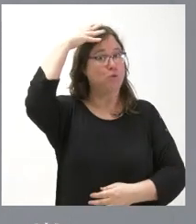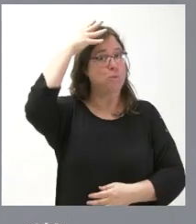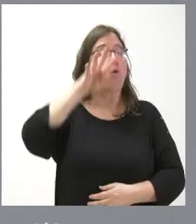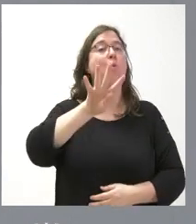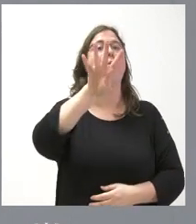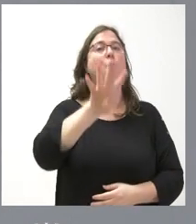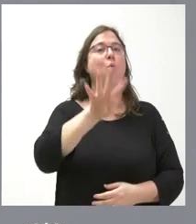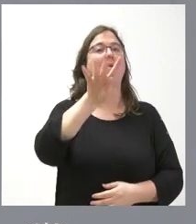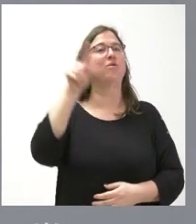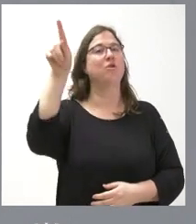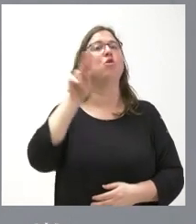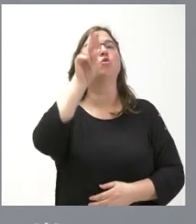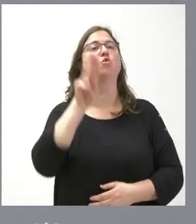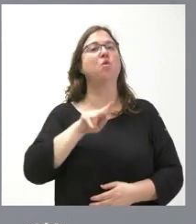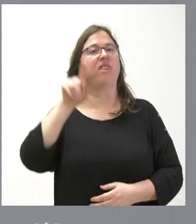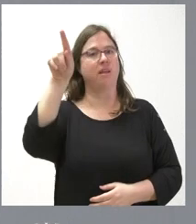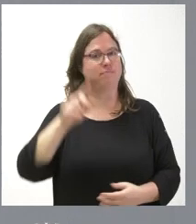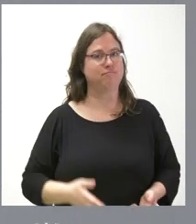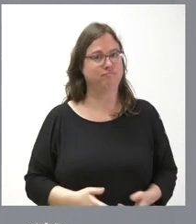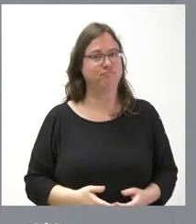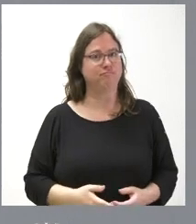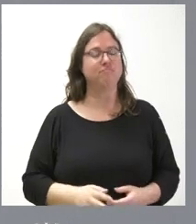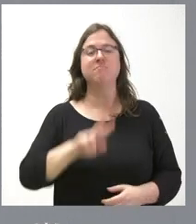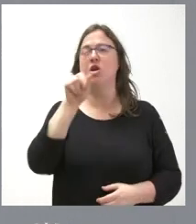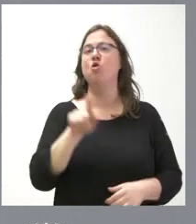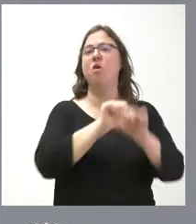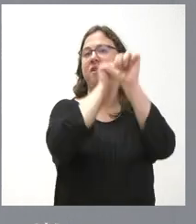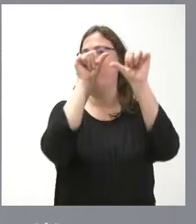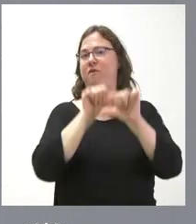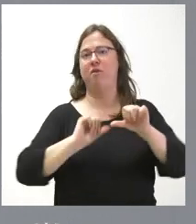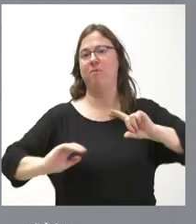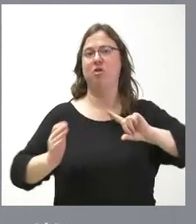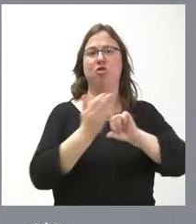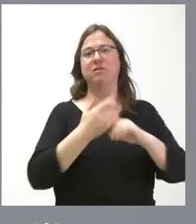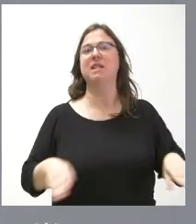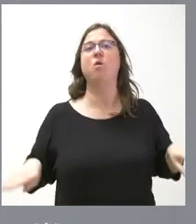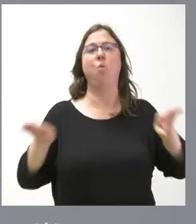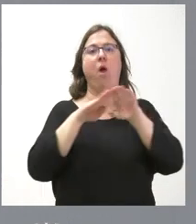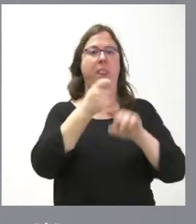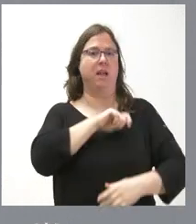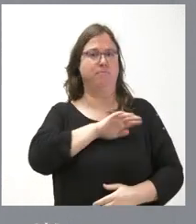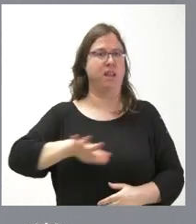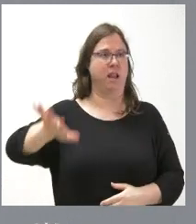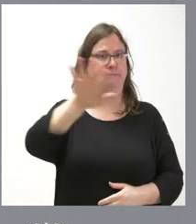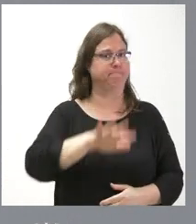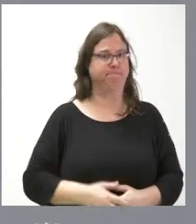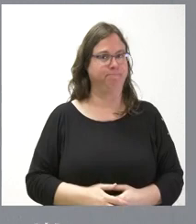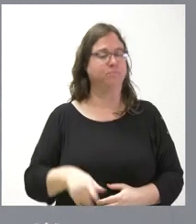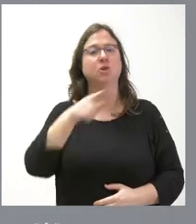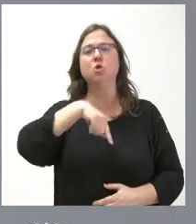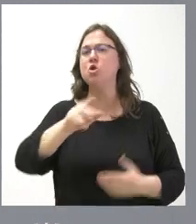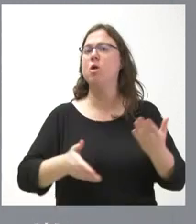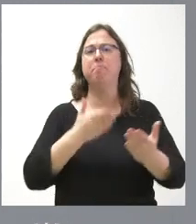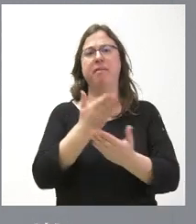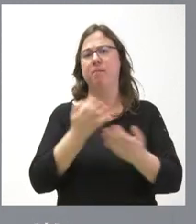en Suiza. Y esta no es la forma de garantizar la igualdad entre los españoles. Y, por tanto, lo que pedimos es una convocatoria